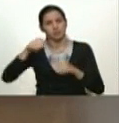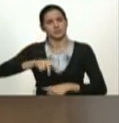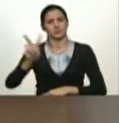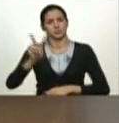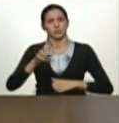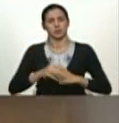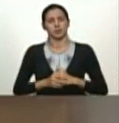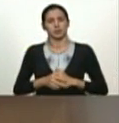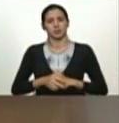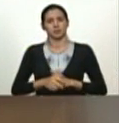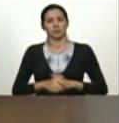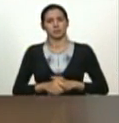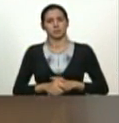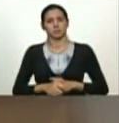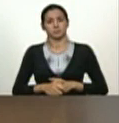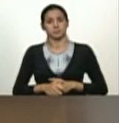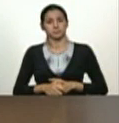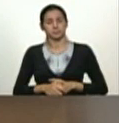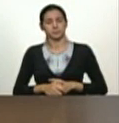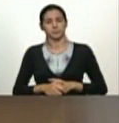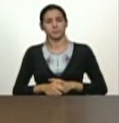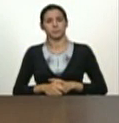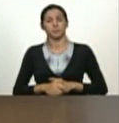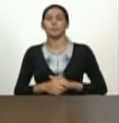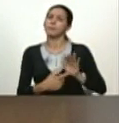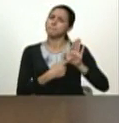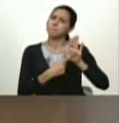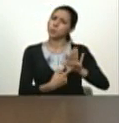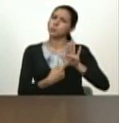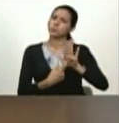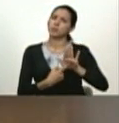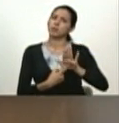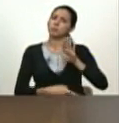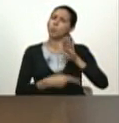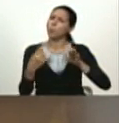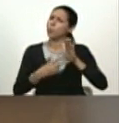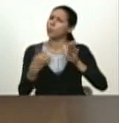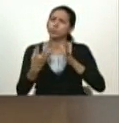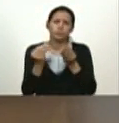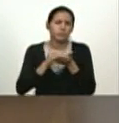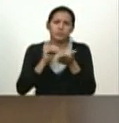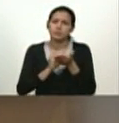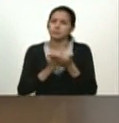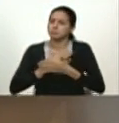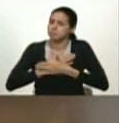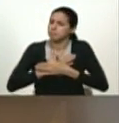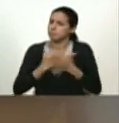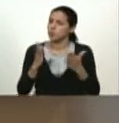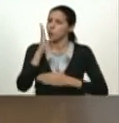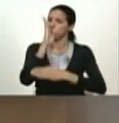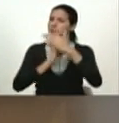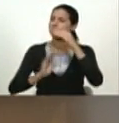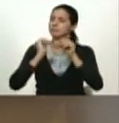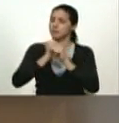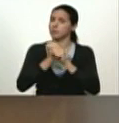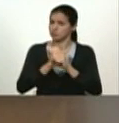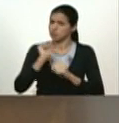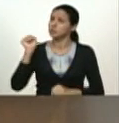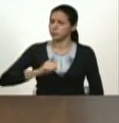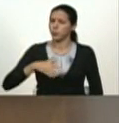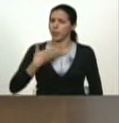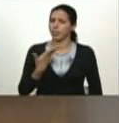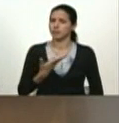pero vamos a dar una y mil demostraciones de entrega de humildad de trabajo si se puede